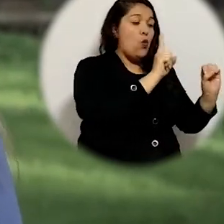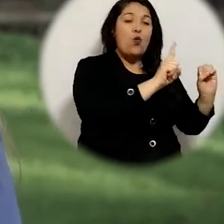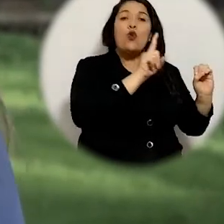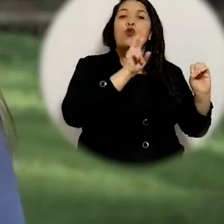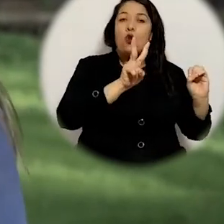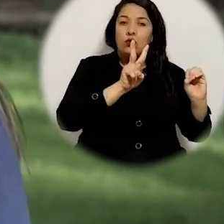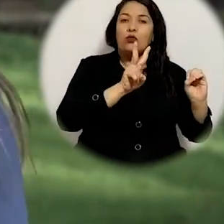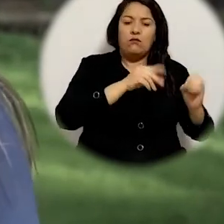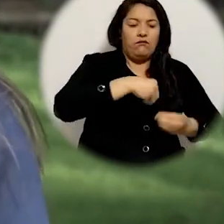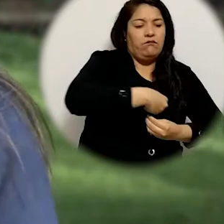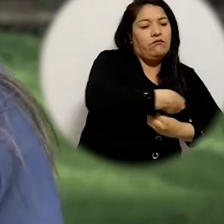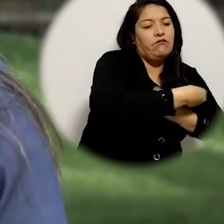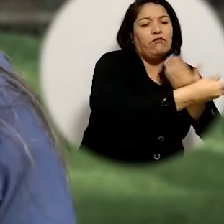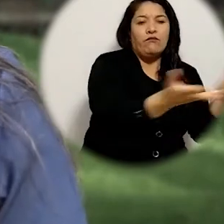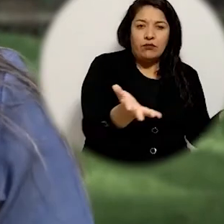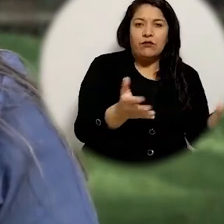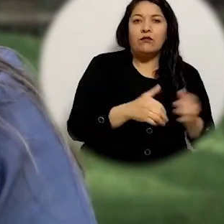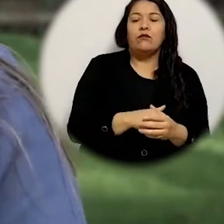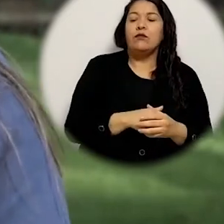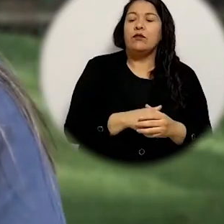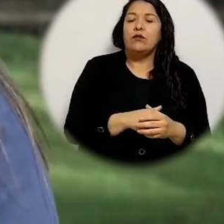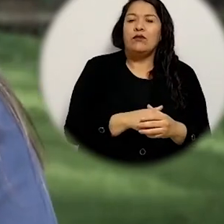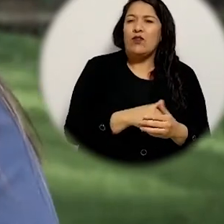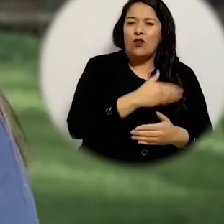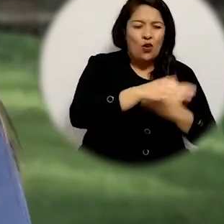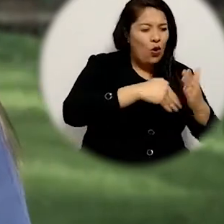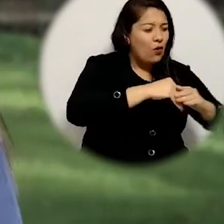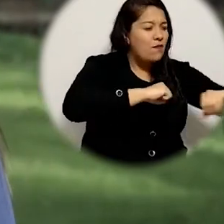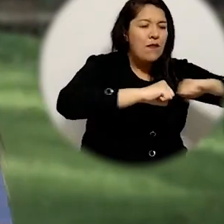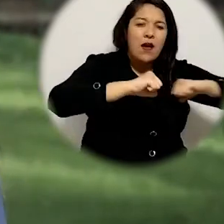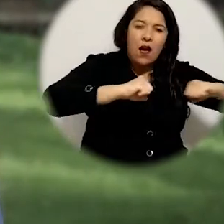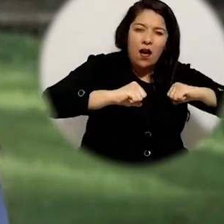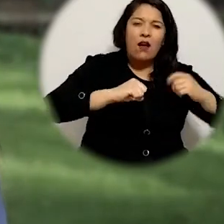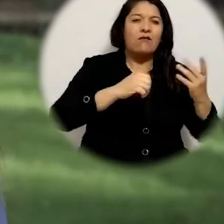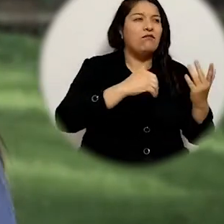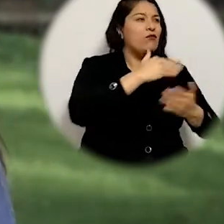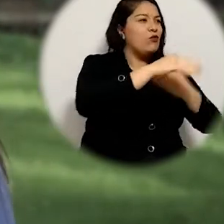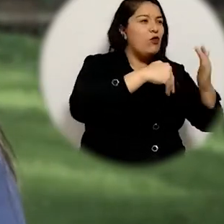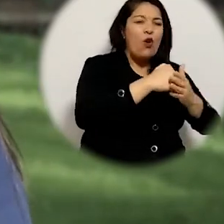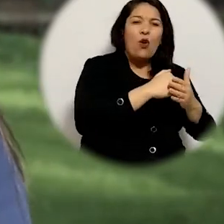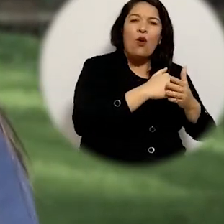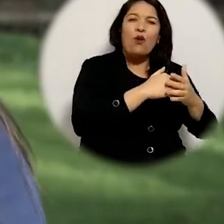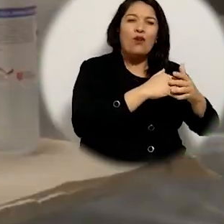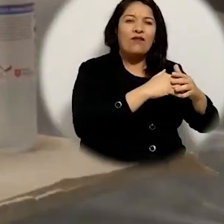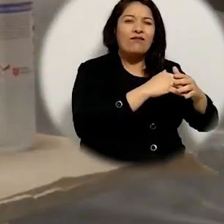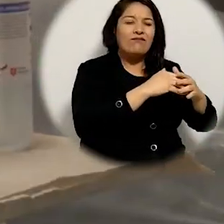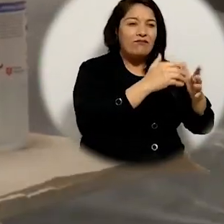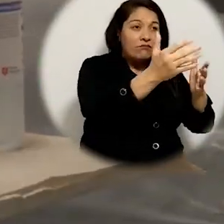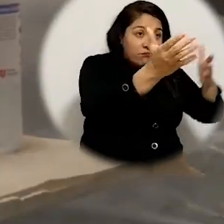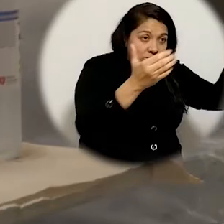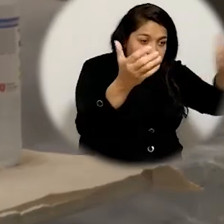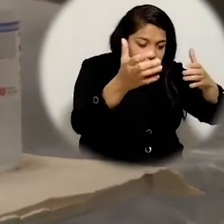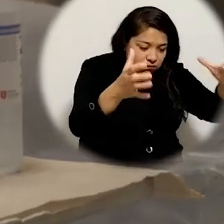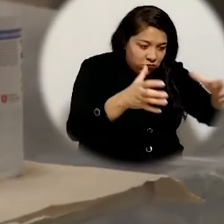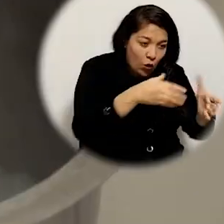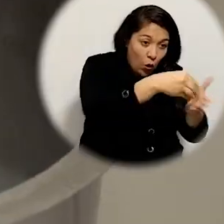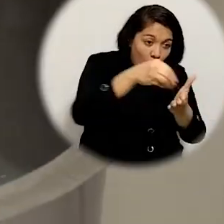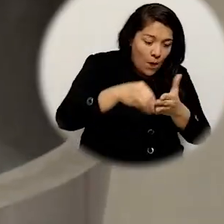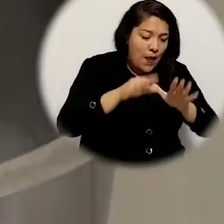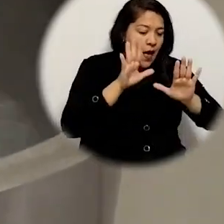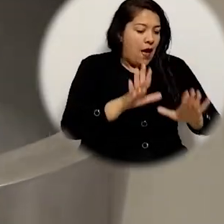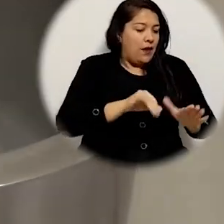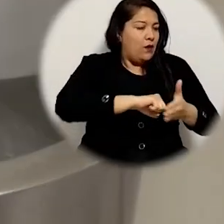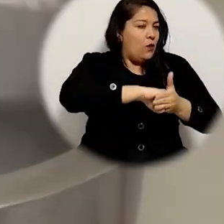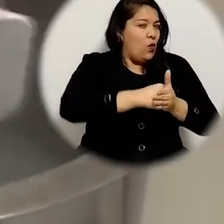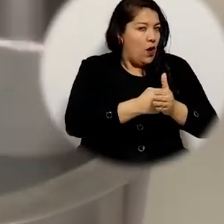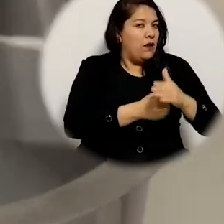y lo más interesante es que todo el insumo y toda la maquinaria que se adquirió en el proyecto quedaría